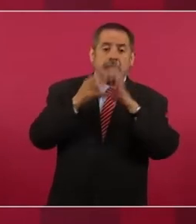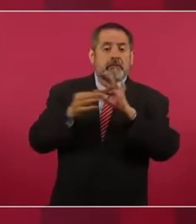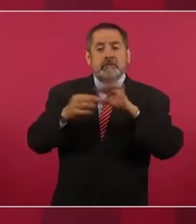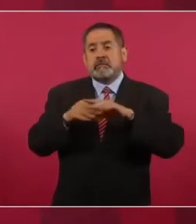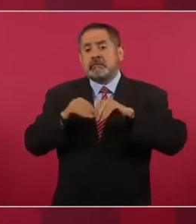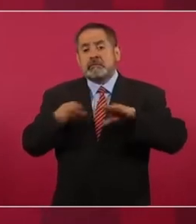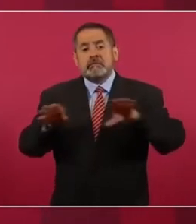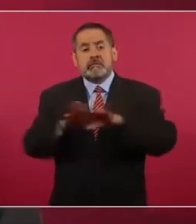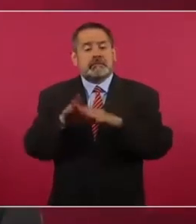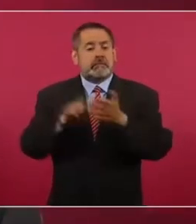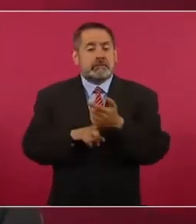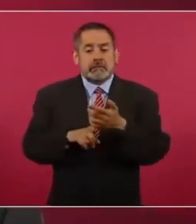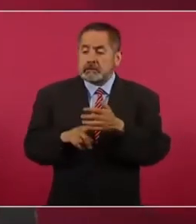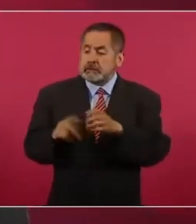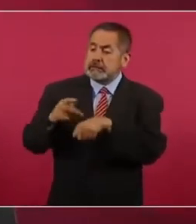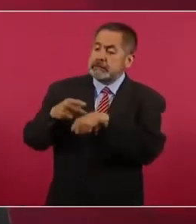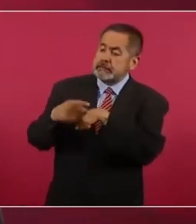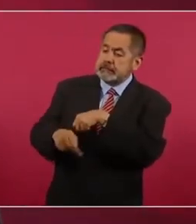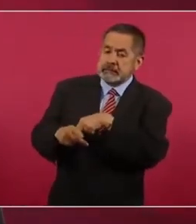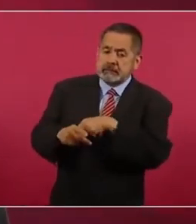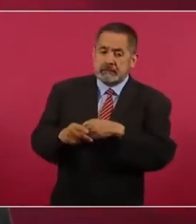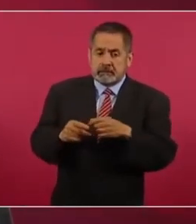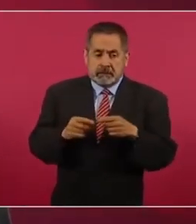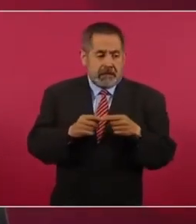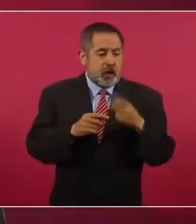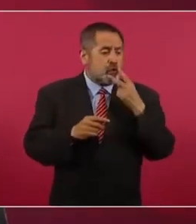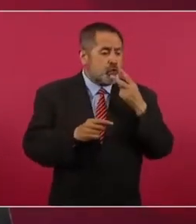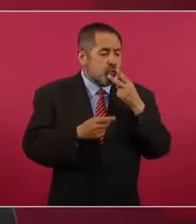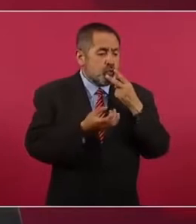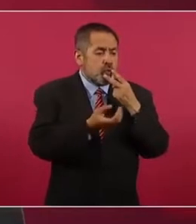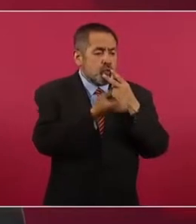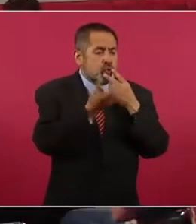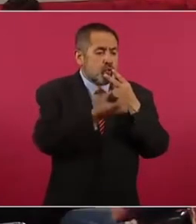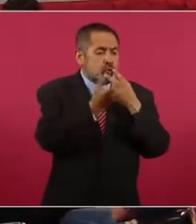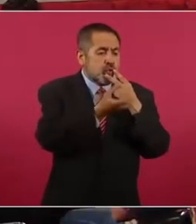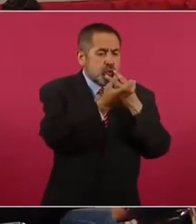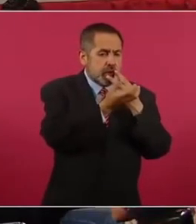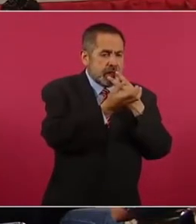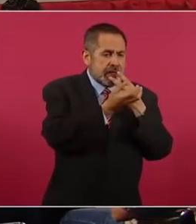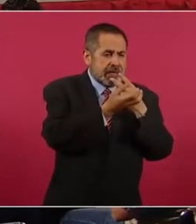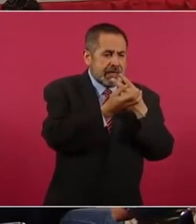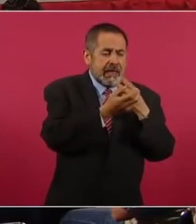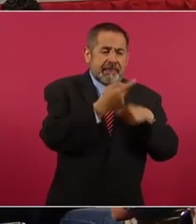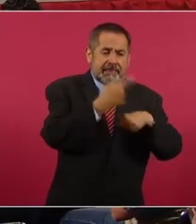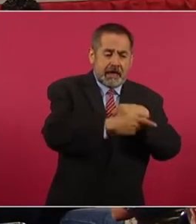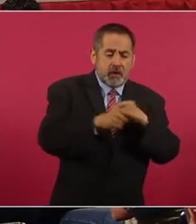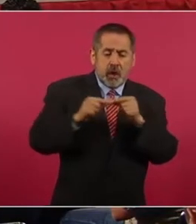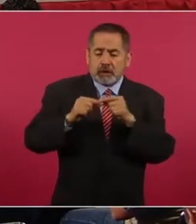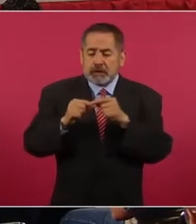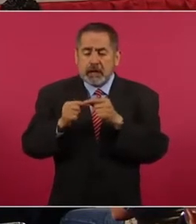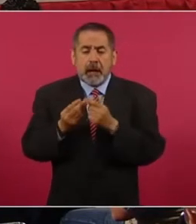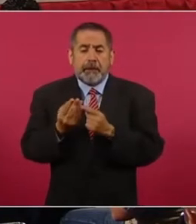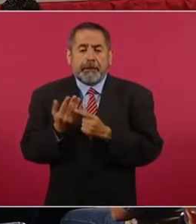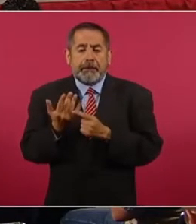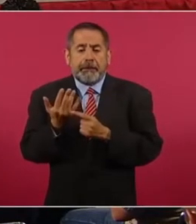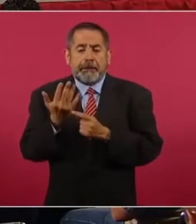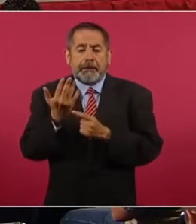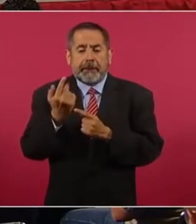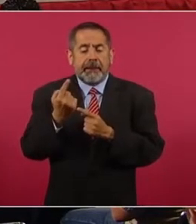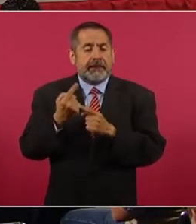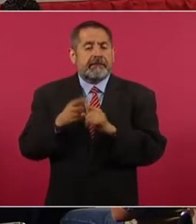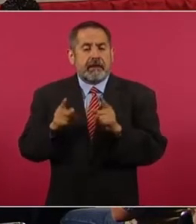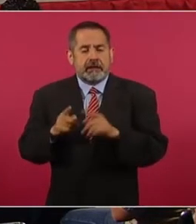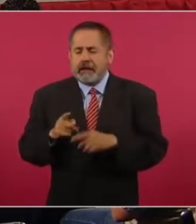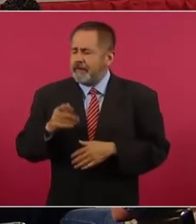indica que lo que hace daño es quemar el tabaco, el humo, pero eso es falso. También el vapeo, también los